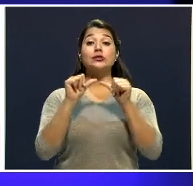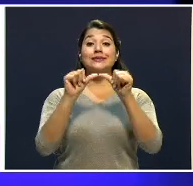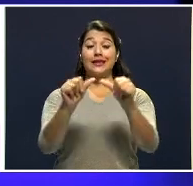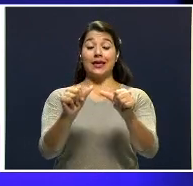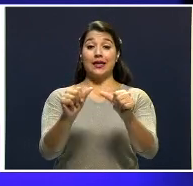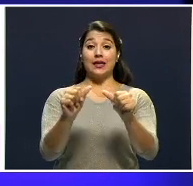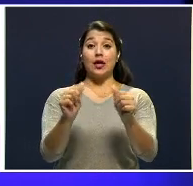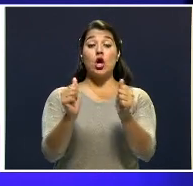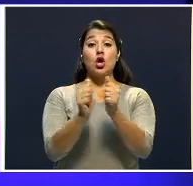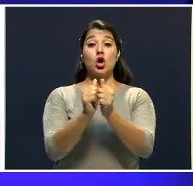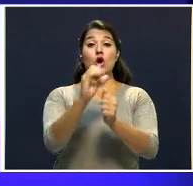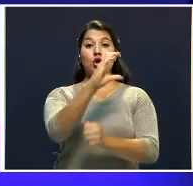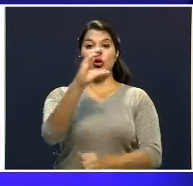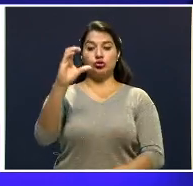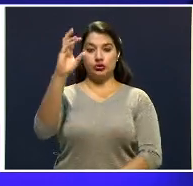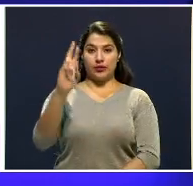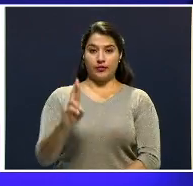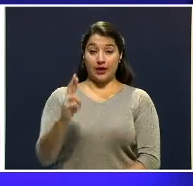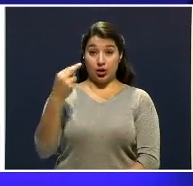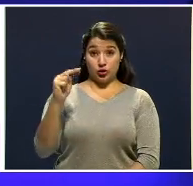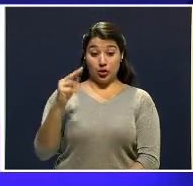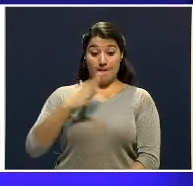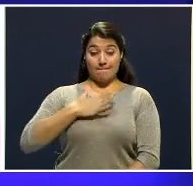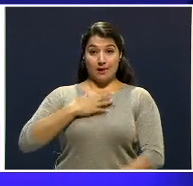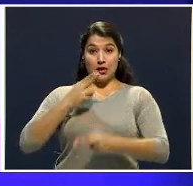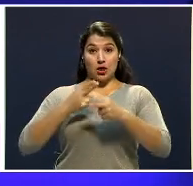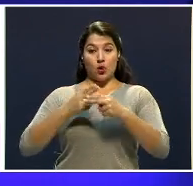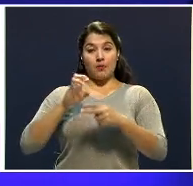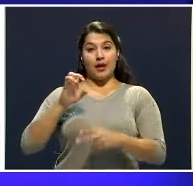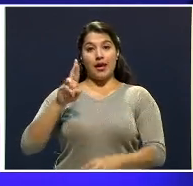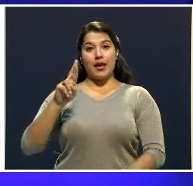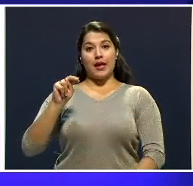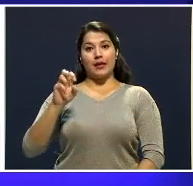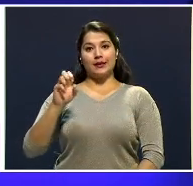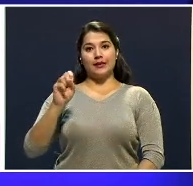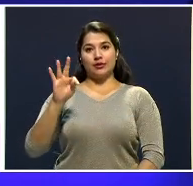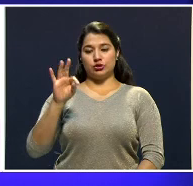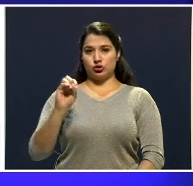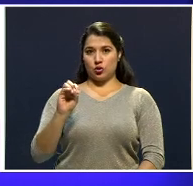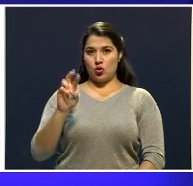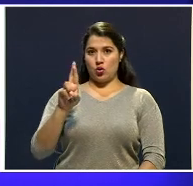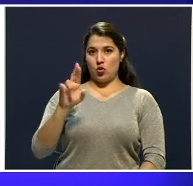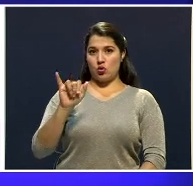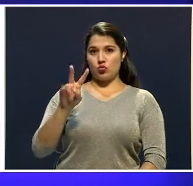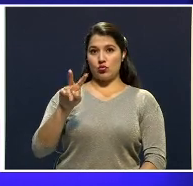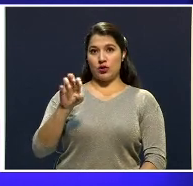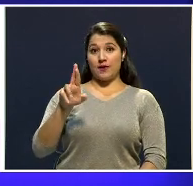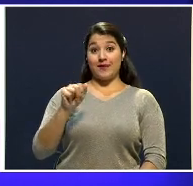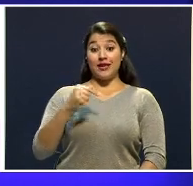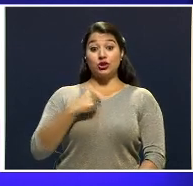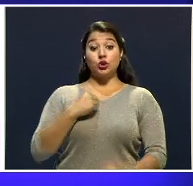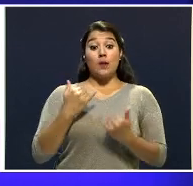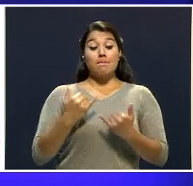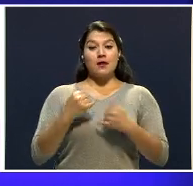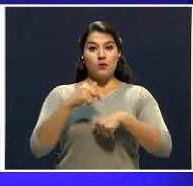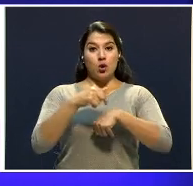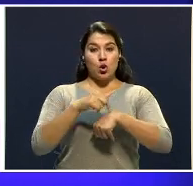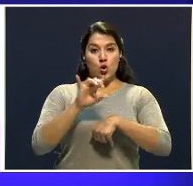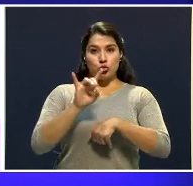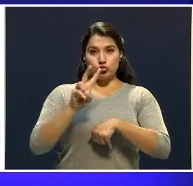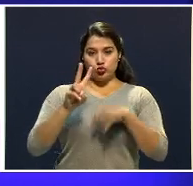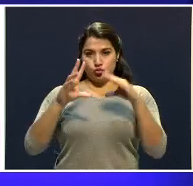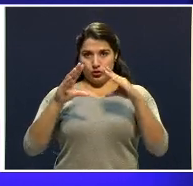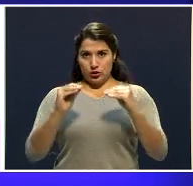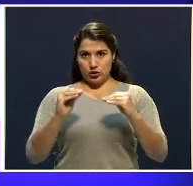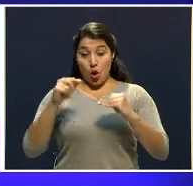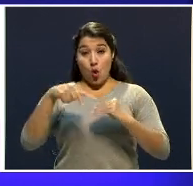Directados a la señal de Costa Rica Noticias, soy Ernesto Rivera y estoy en vivo a las 8 y 2 de la noche. Hoy